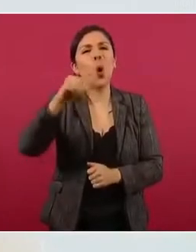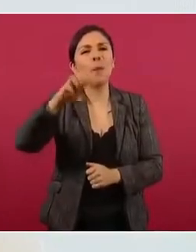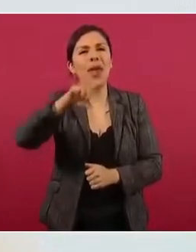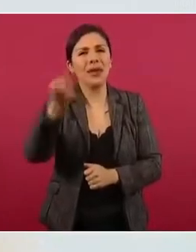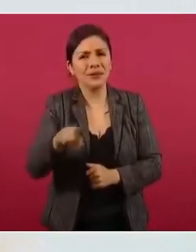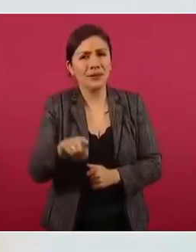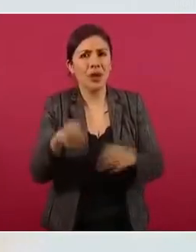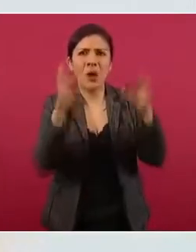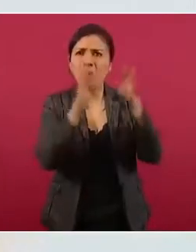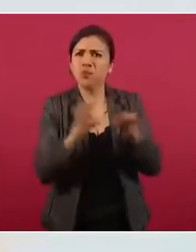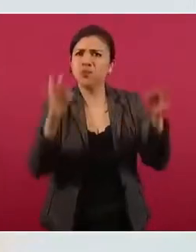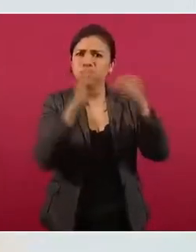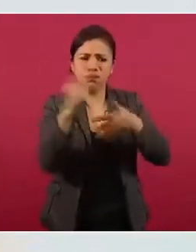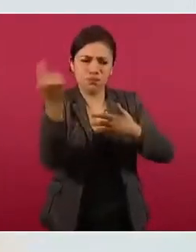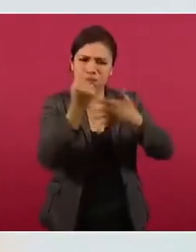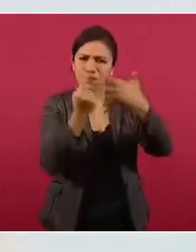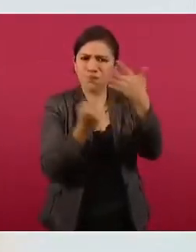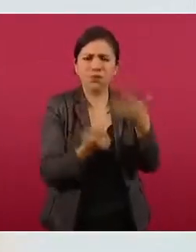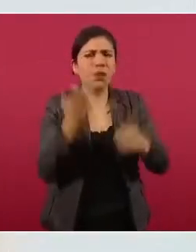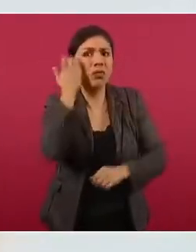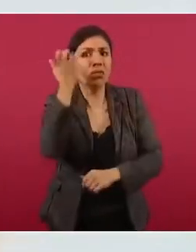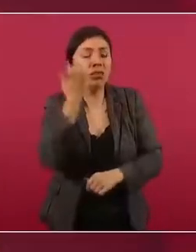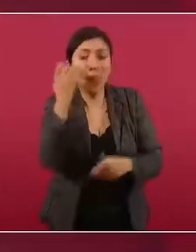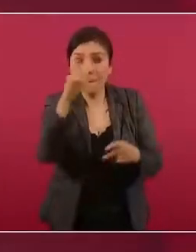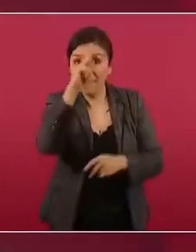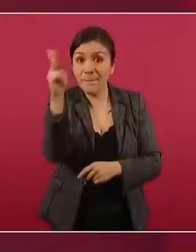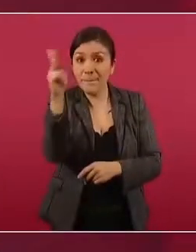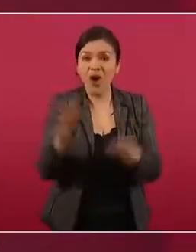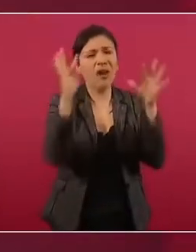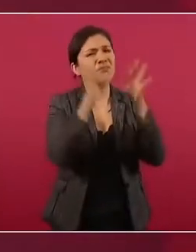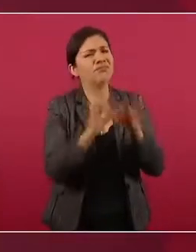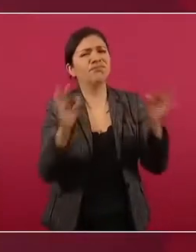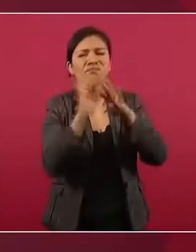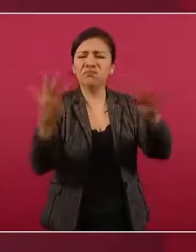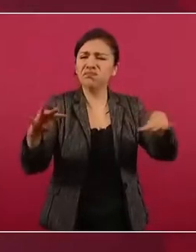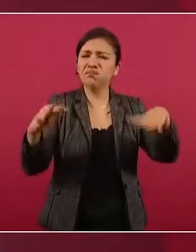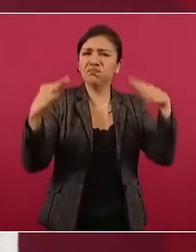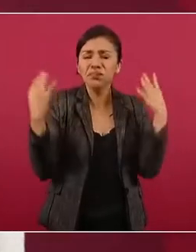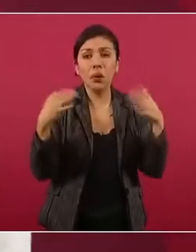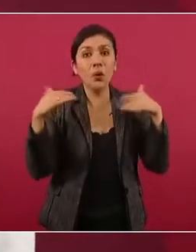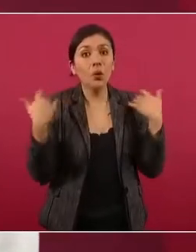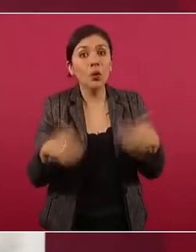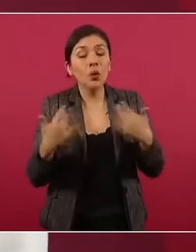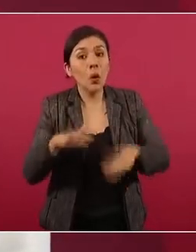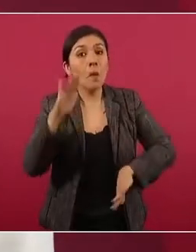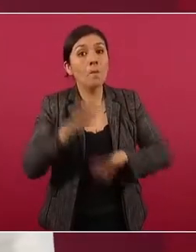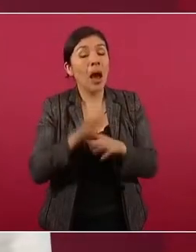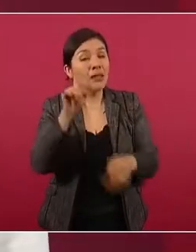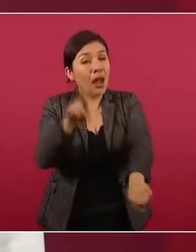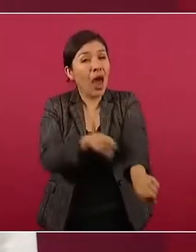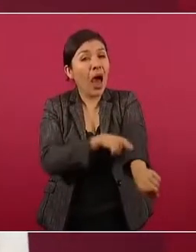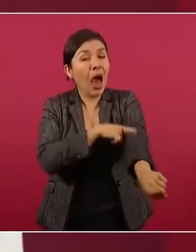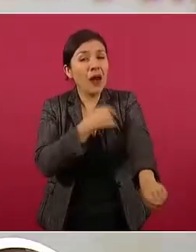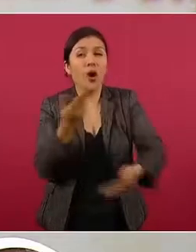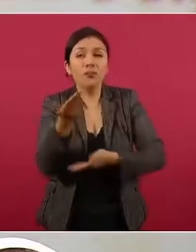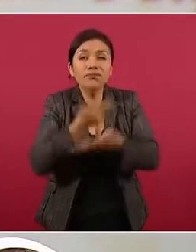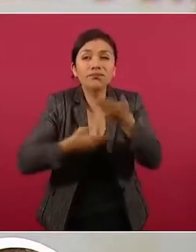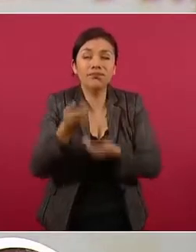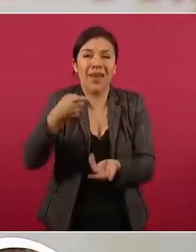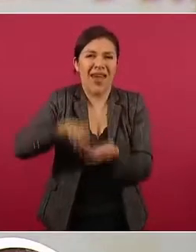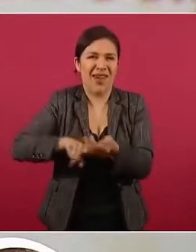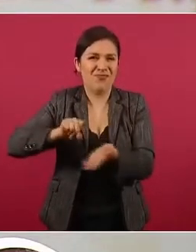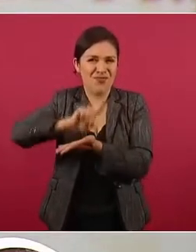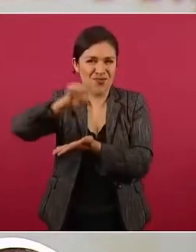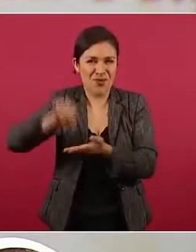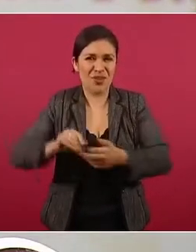hizo muchas declaraciones a medios de comunicación y se generó una larga conversación en Twitter. En efecto,